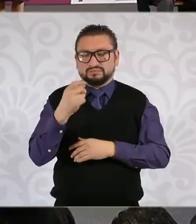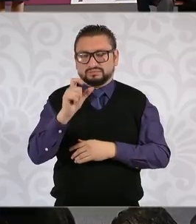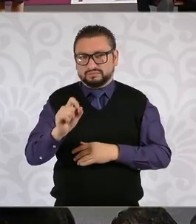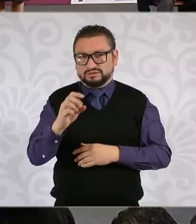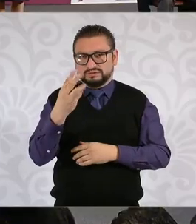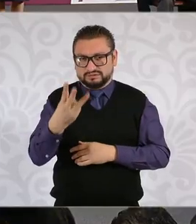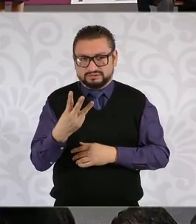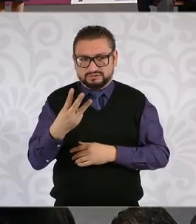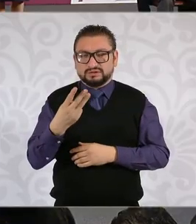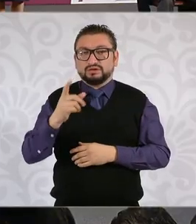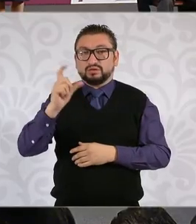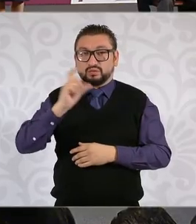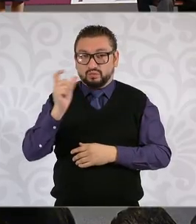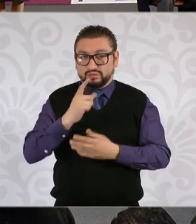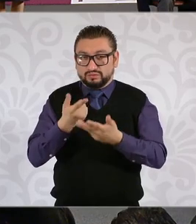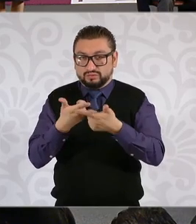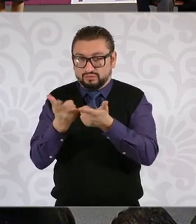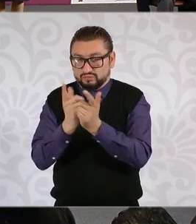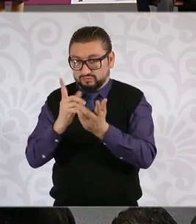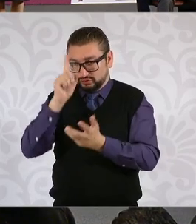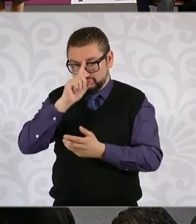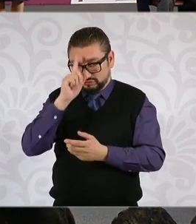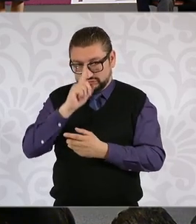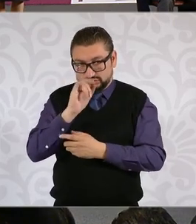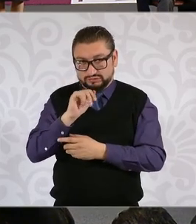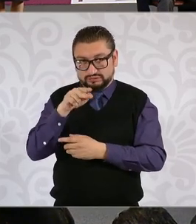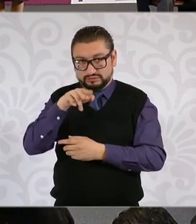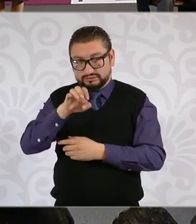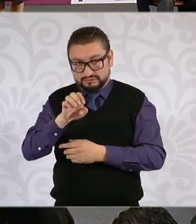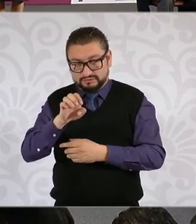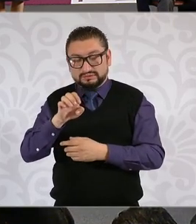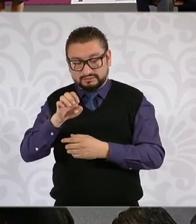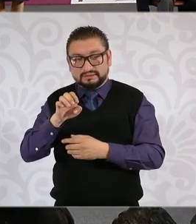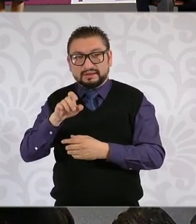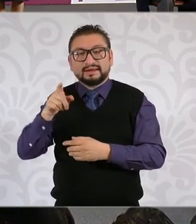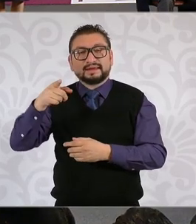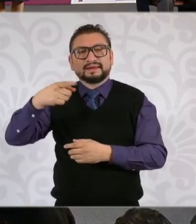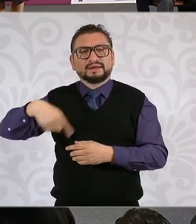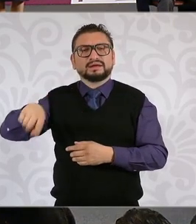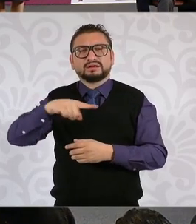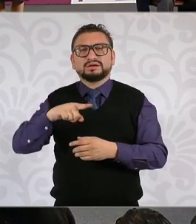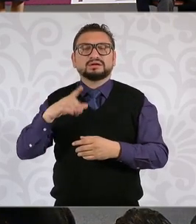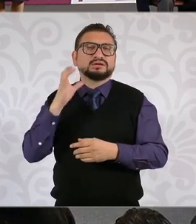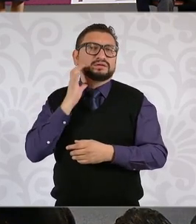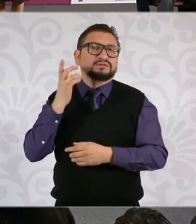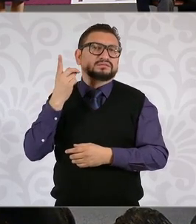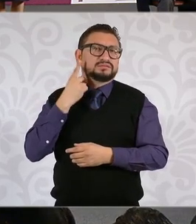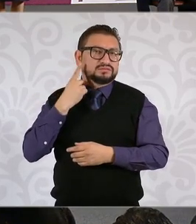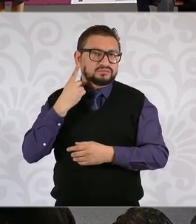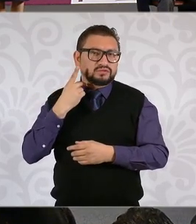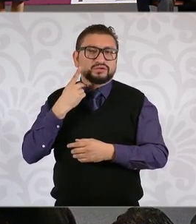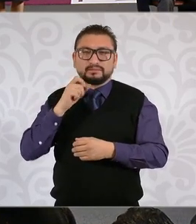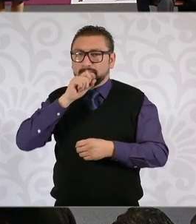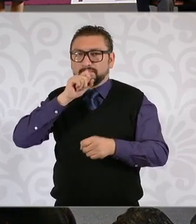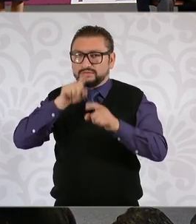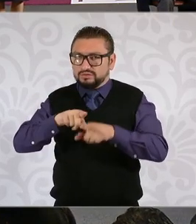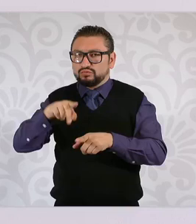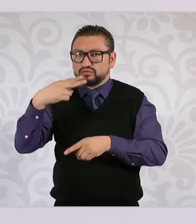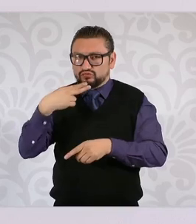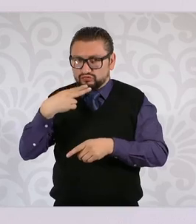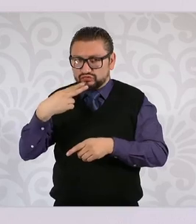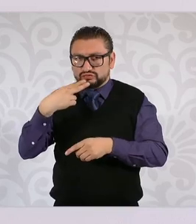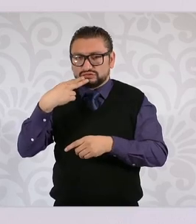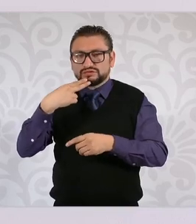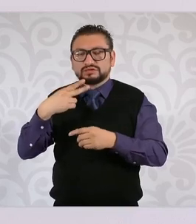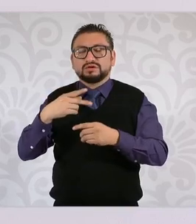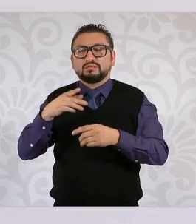última designación de los consejeros electorales del Instituto Nacional Electoral, la Cámara de Diputados recurrió a este mecanismo como